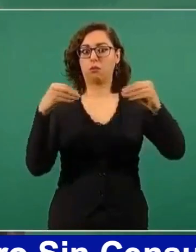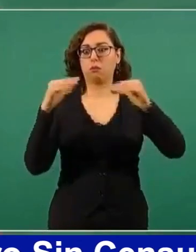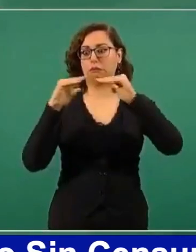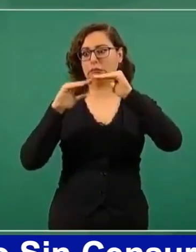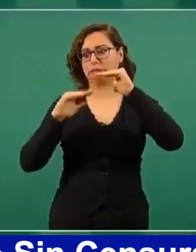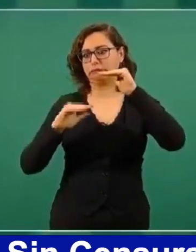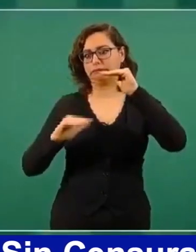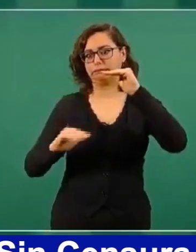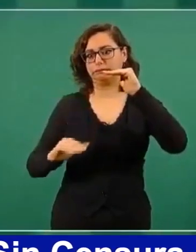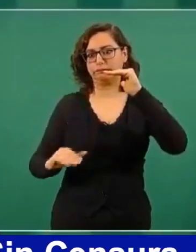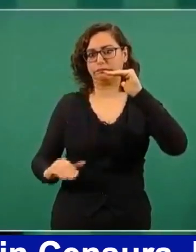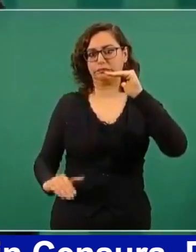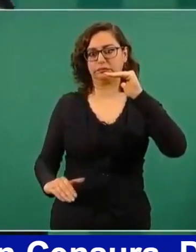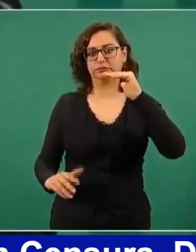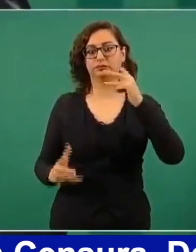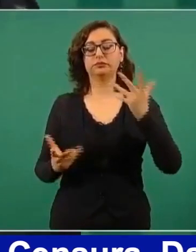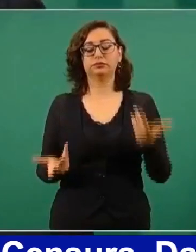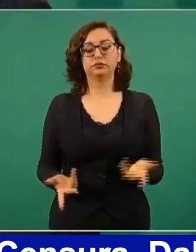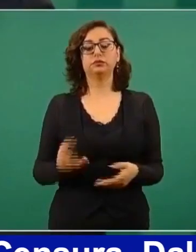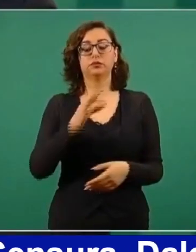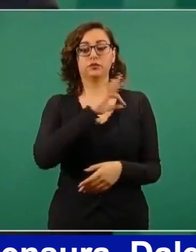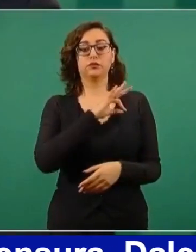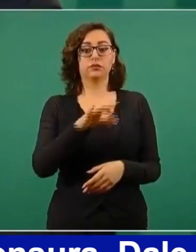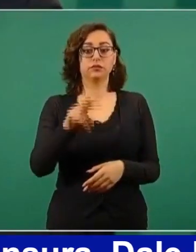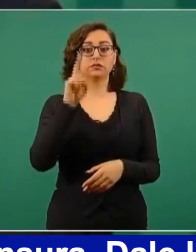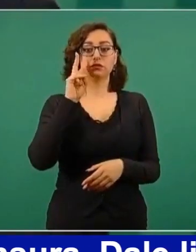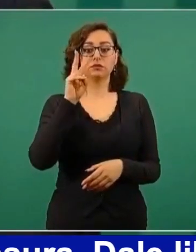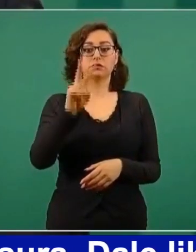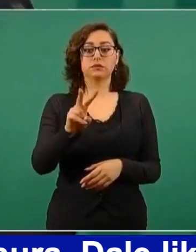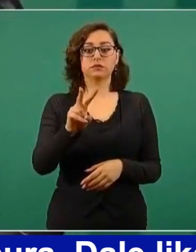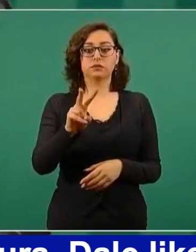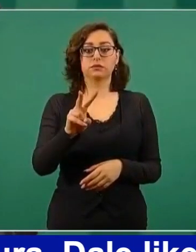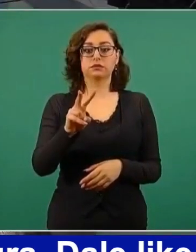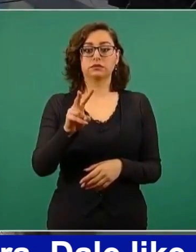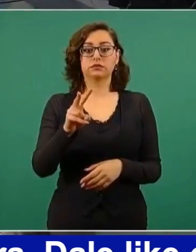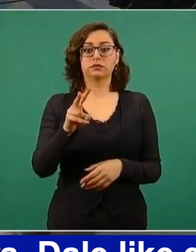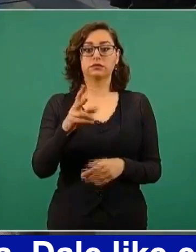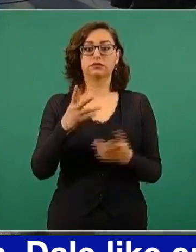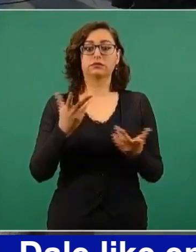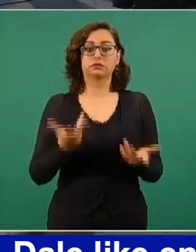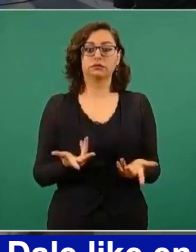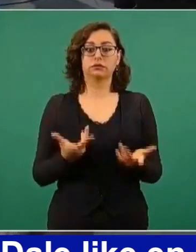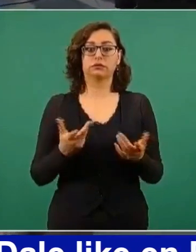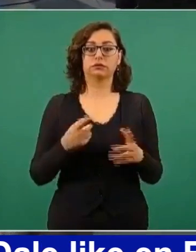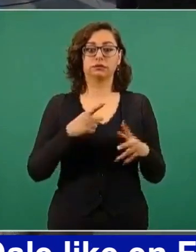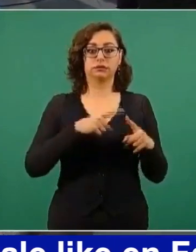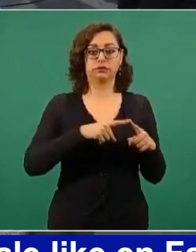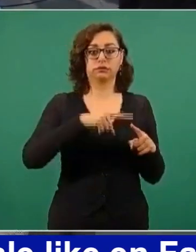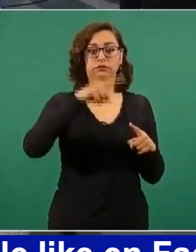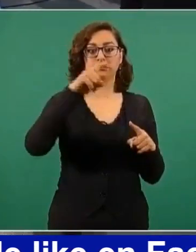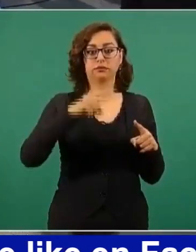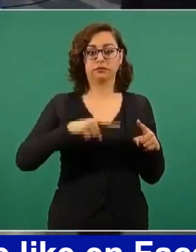observamos en la gráfica,